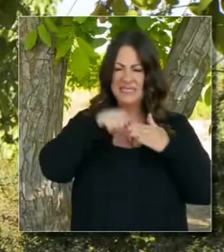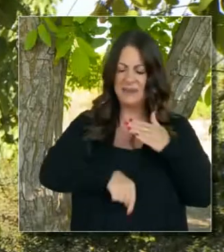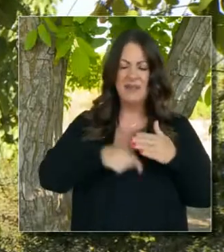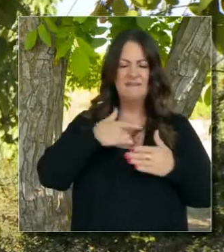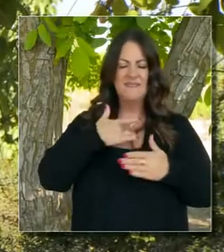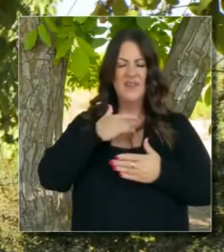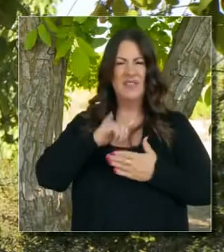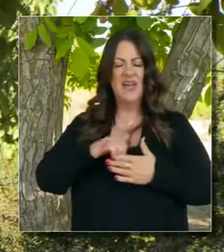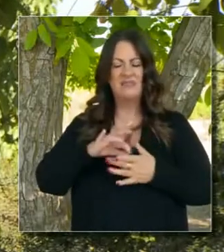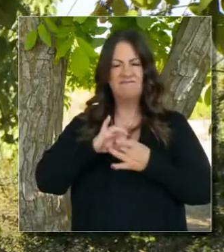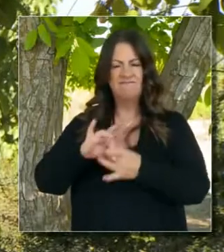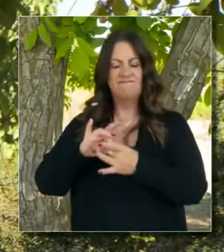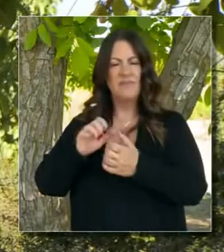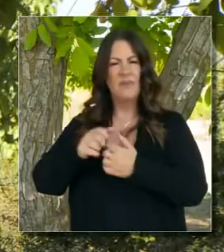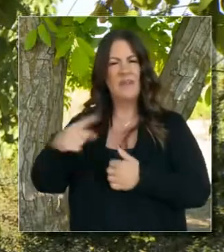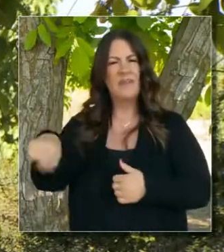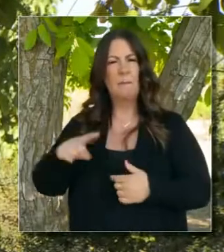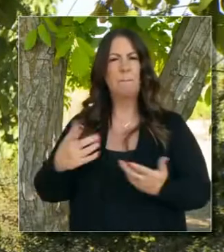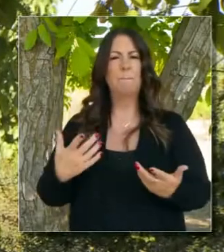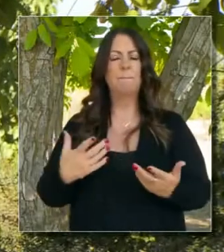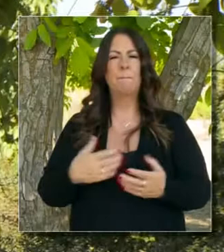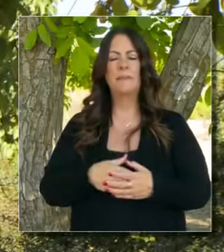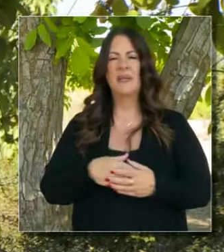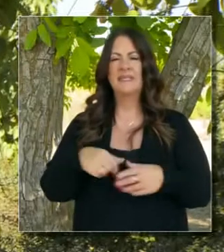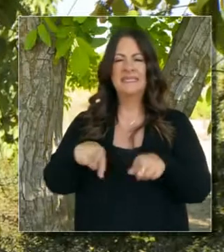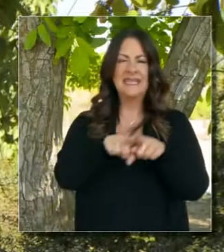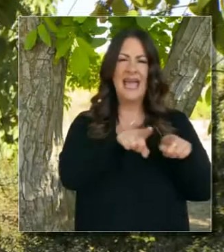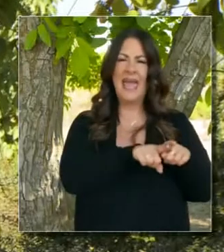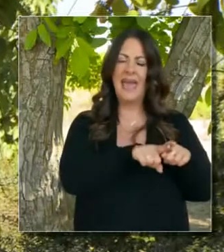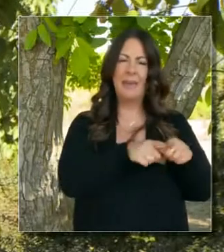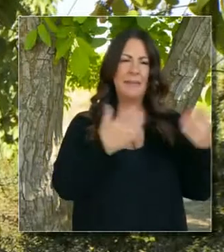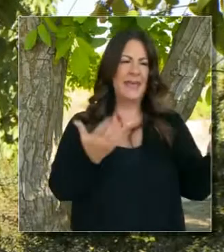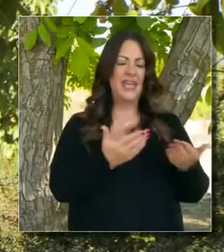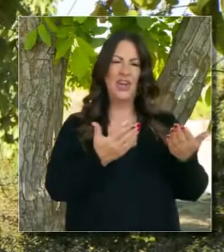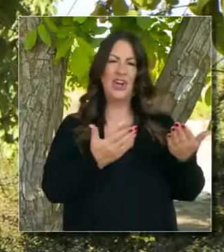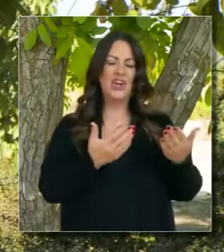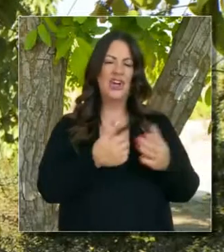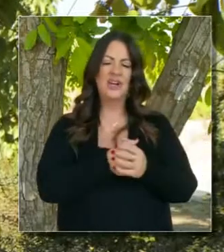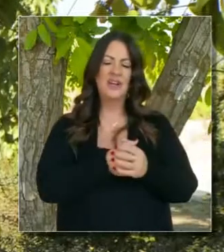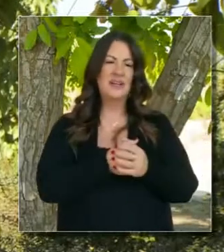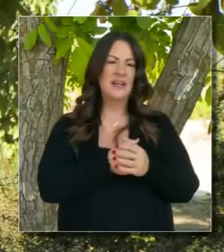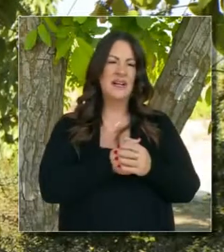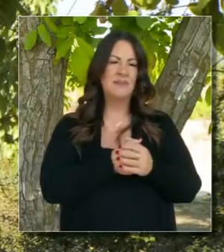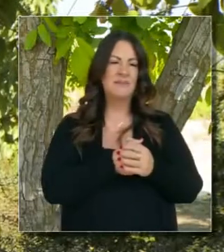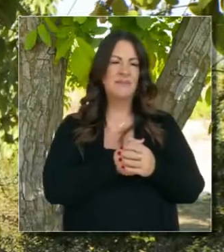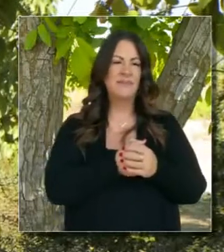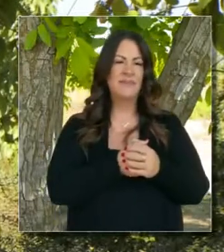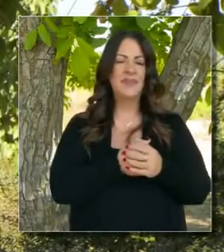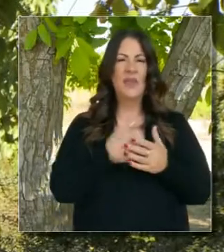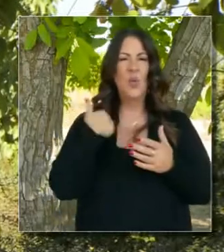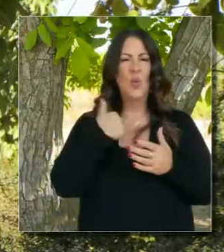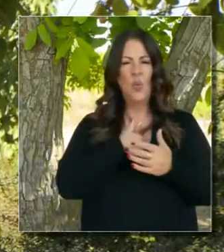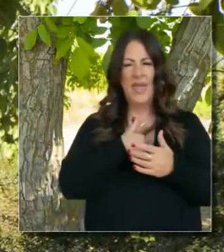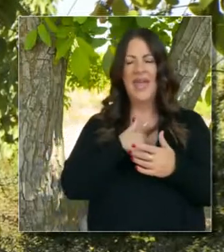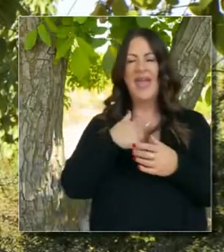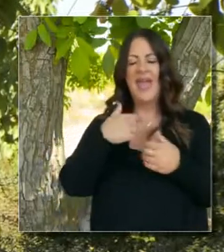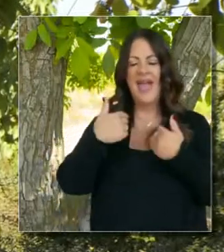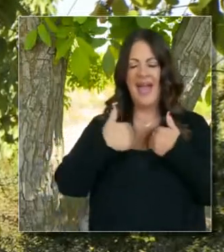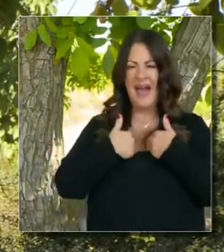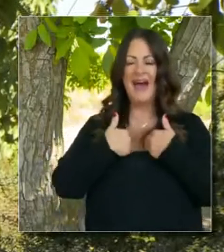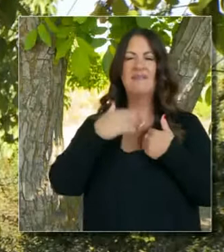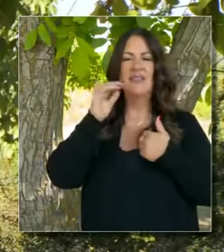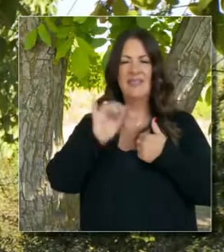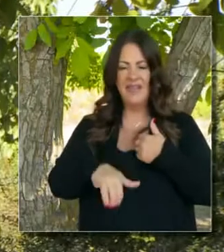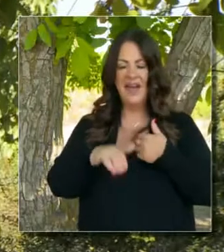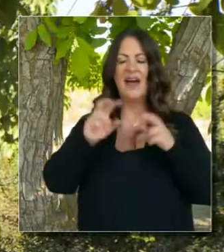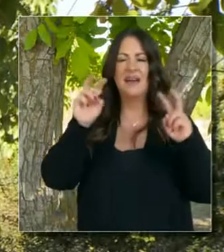emotivo por empresarios, así como aquellos que están aquí con nosotros, que nos avanzan en